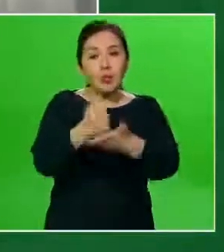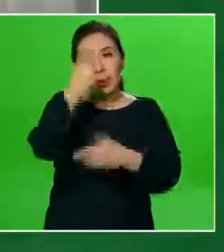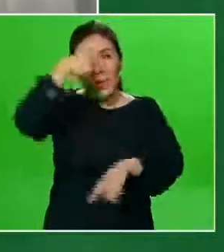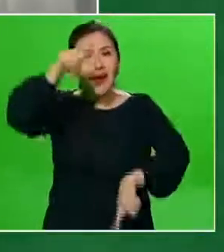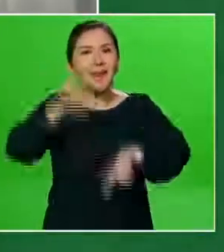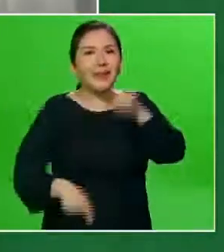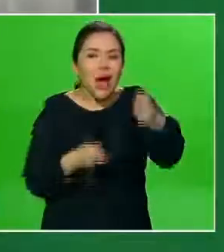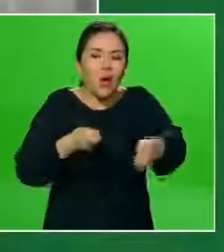de la pandemia.